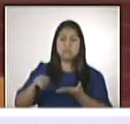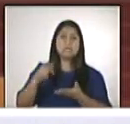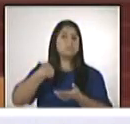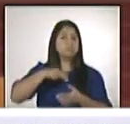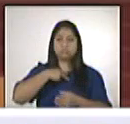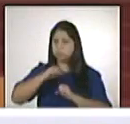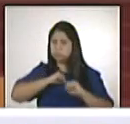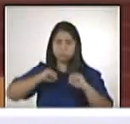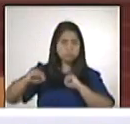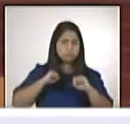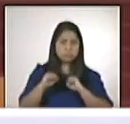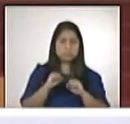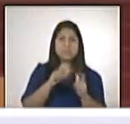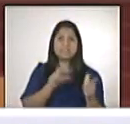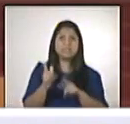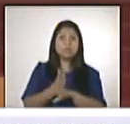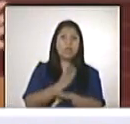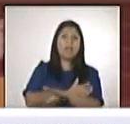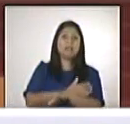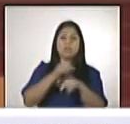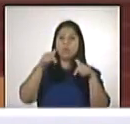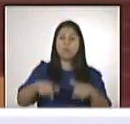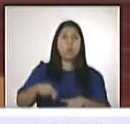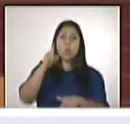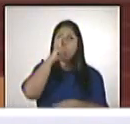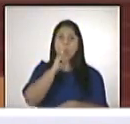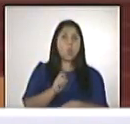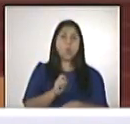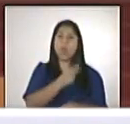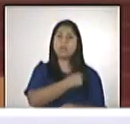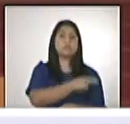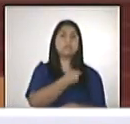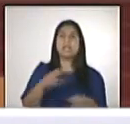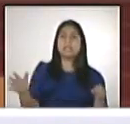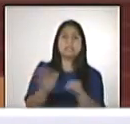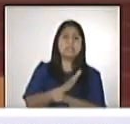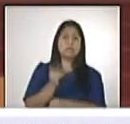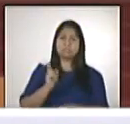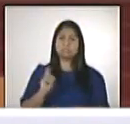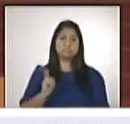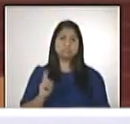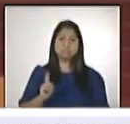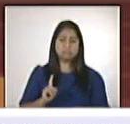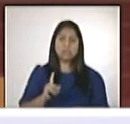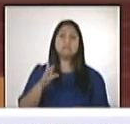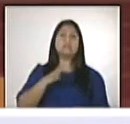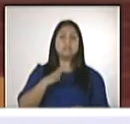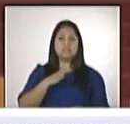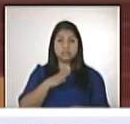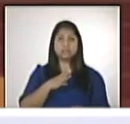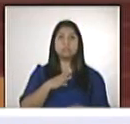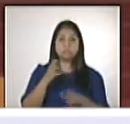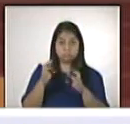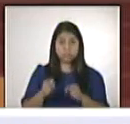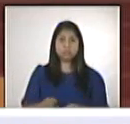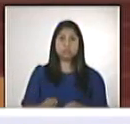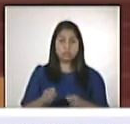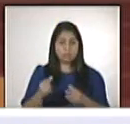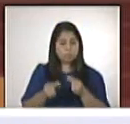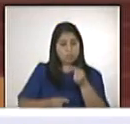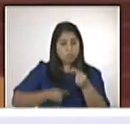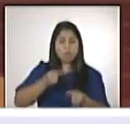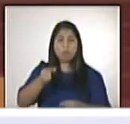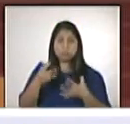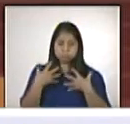y nos preparamos. Hoy no tenemos hospitales en salud pública colapsados, hoy tenemos gente que se ha ido